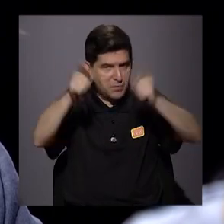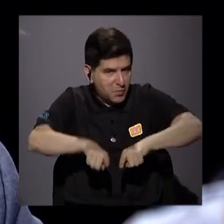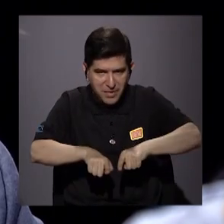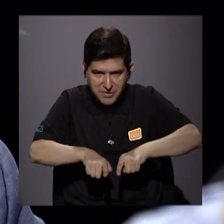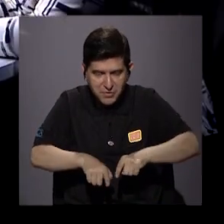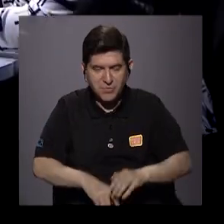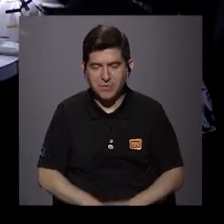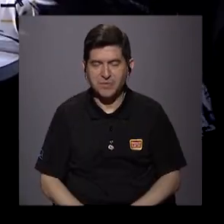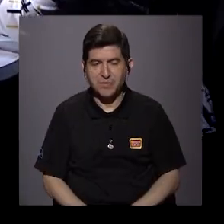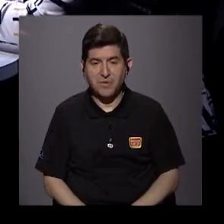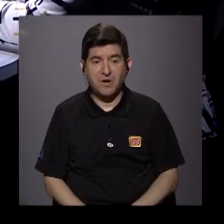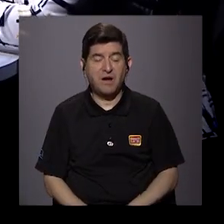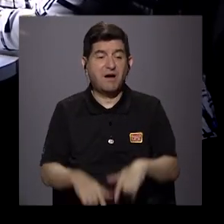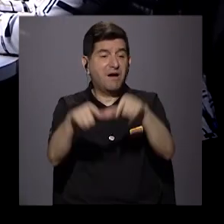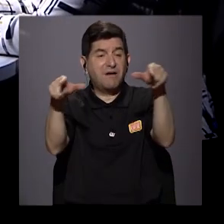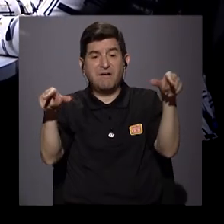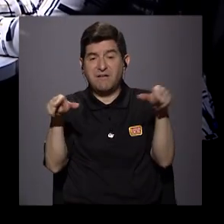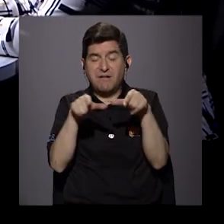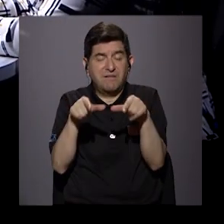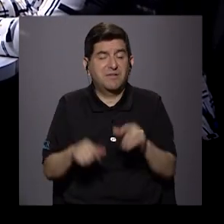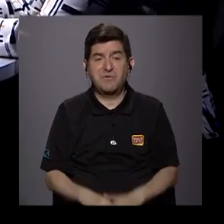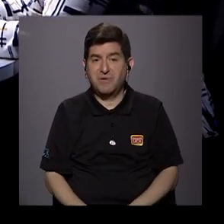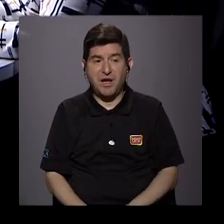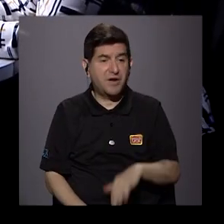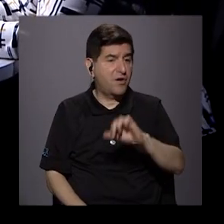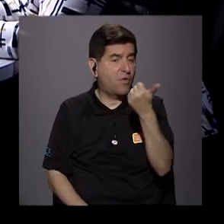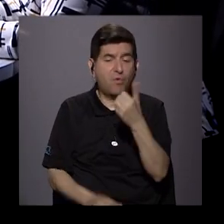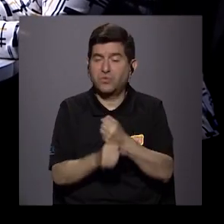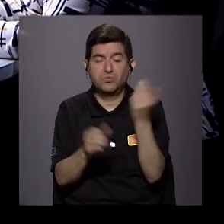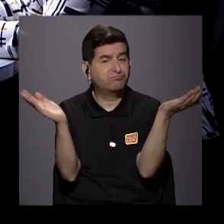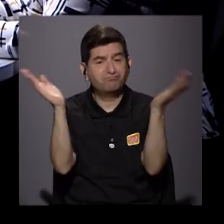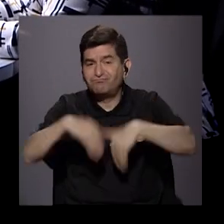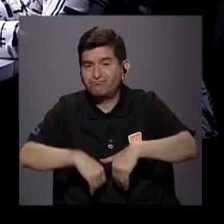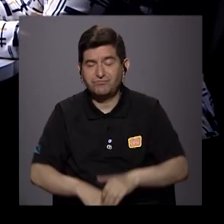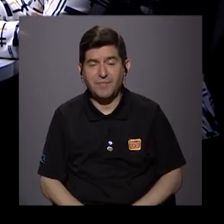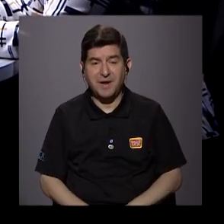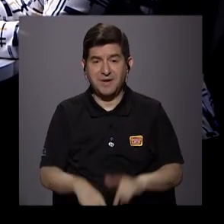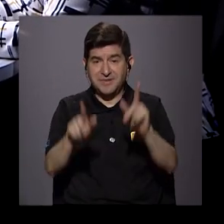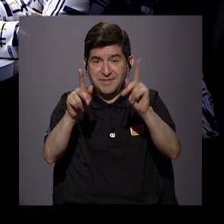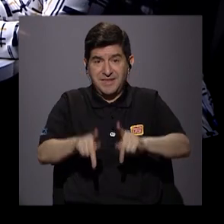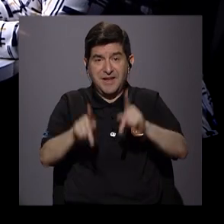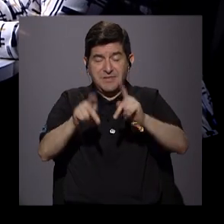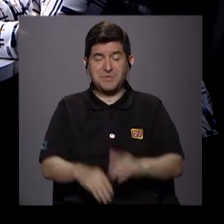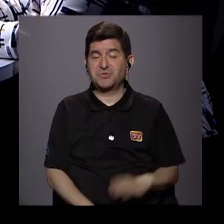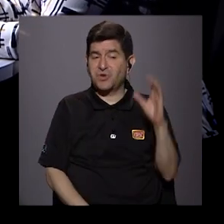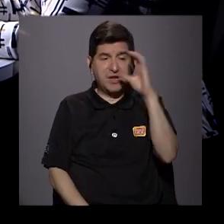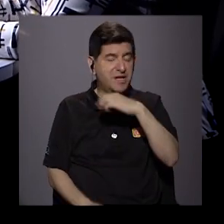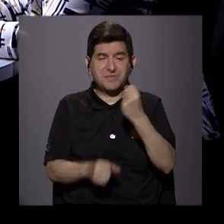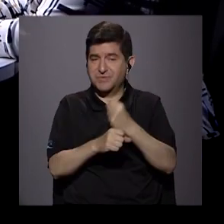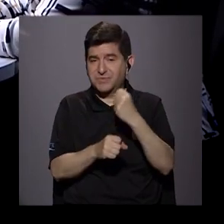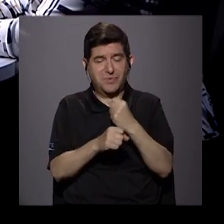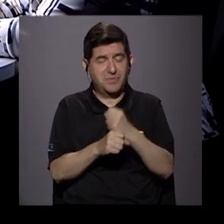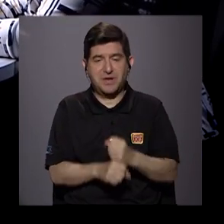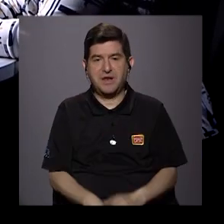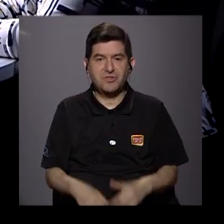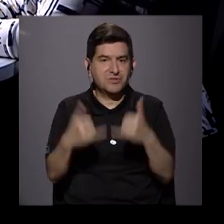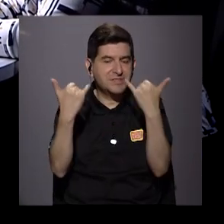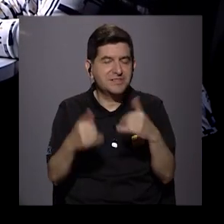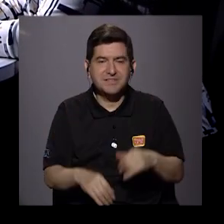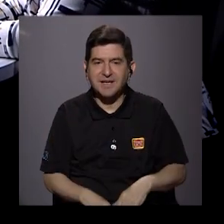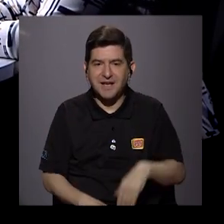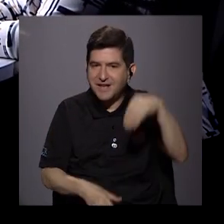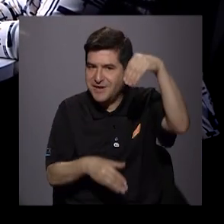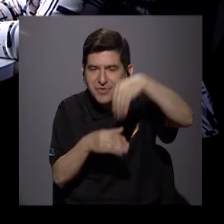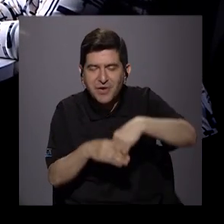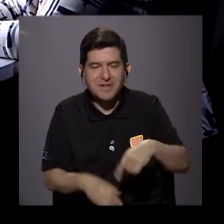y en esa zona o lugar definitivamente no hay otras fuentes de empleo, pues esas personas dejan de buscar trabajo y dejan de ser desempleadas.